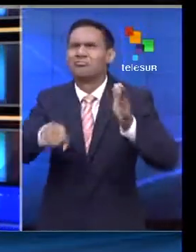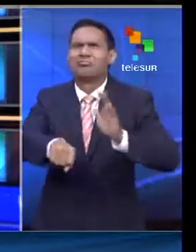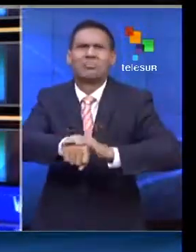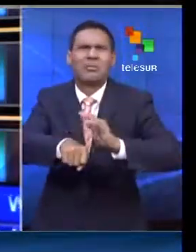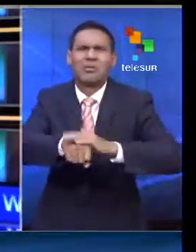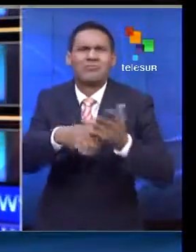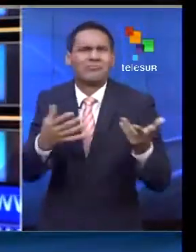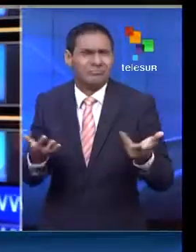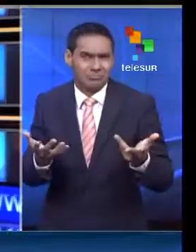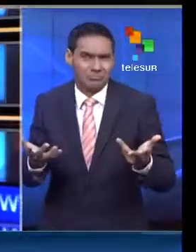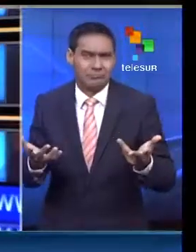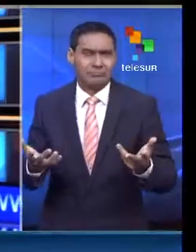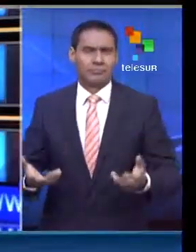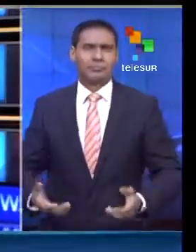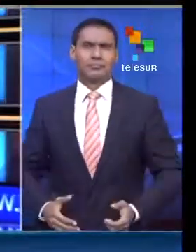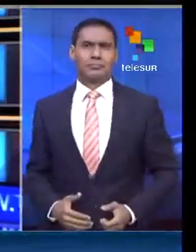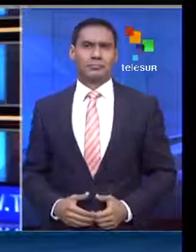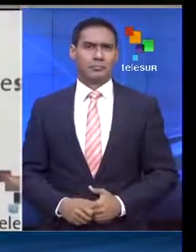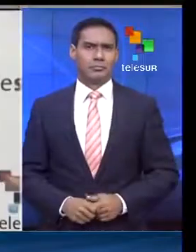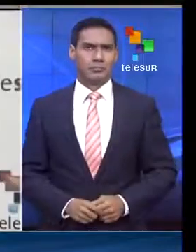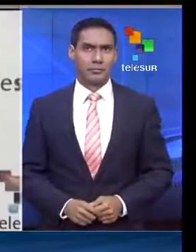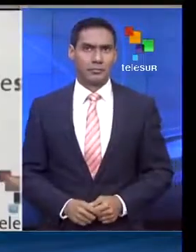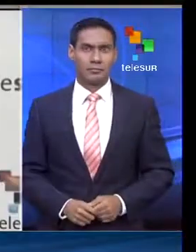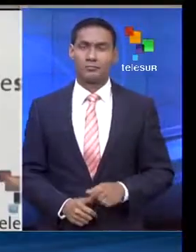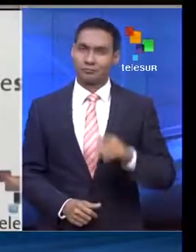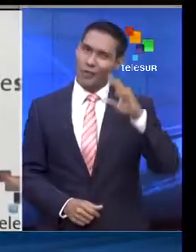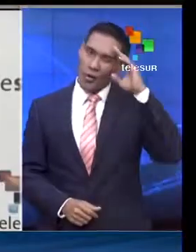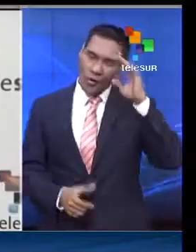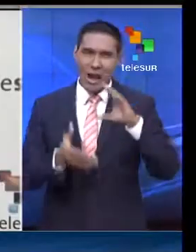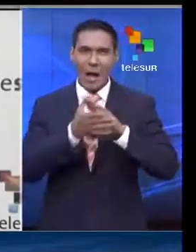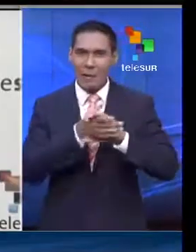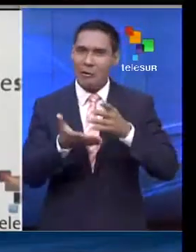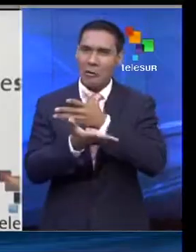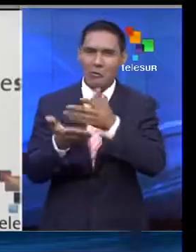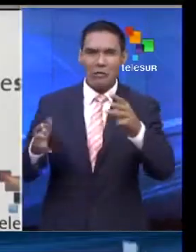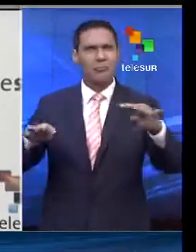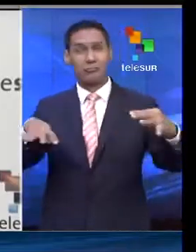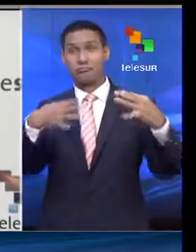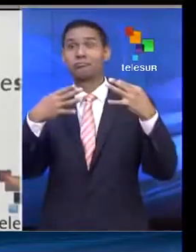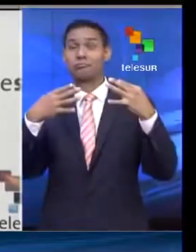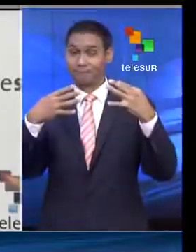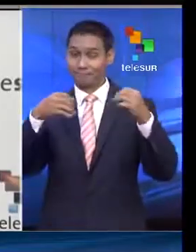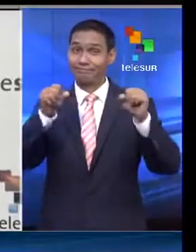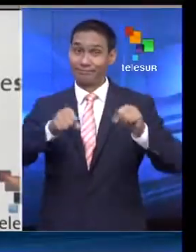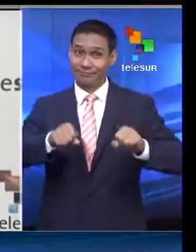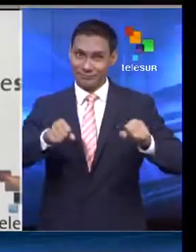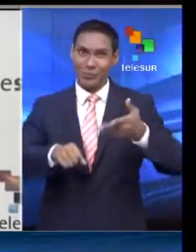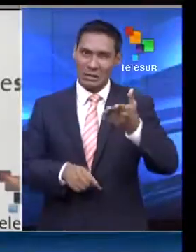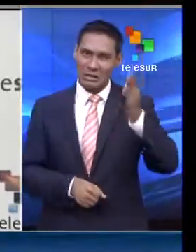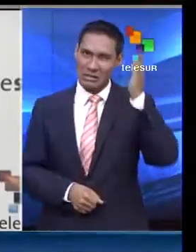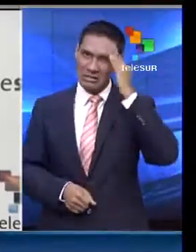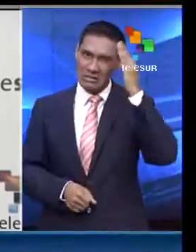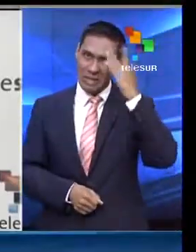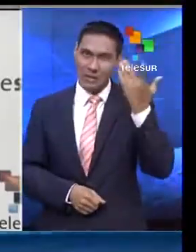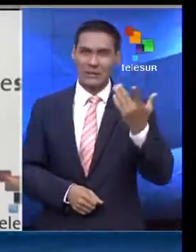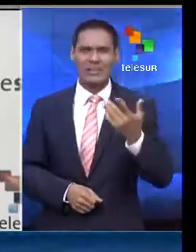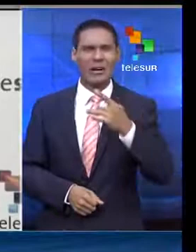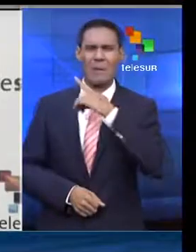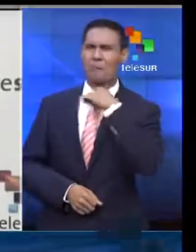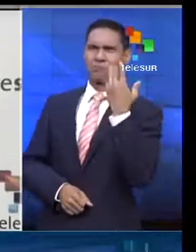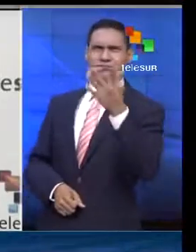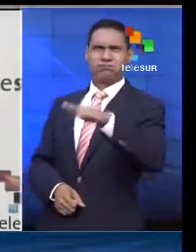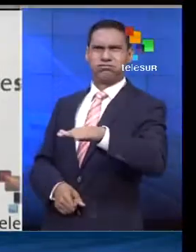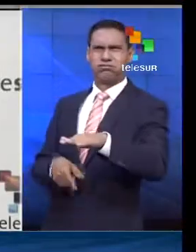Marina Pañuti nos informa. Marina, saludos. Saludos a ti y a toda la audiencia. Y efectivamente, como vos decís, la muerte